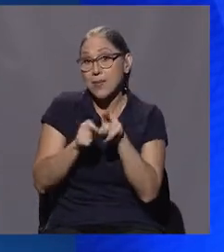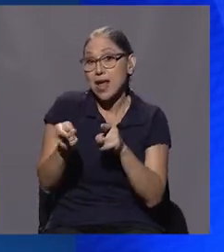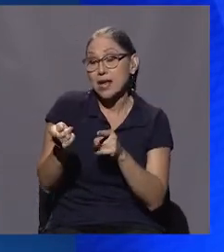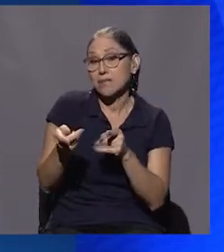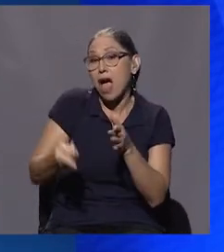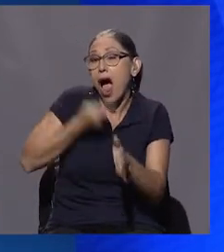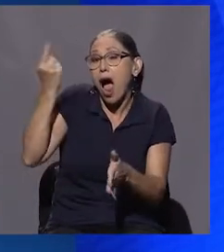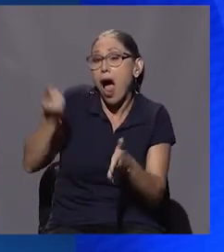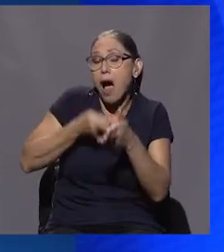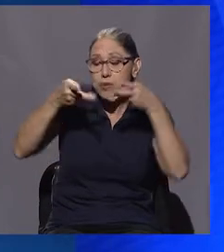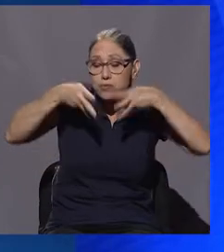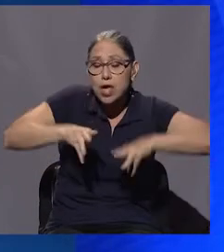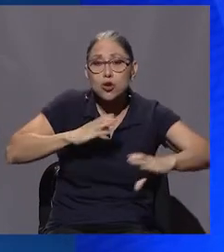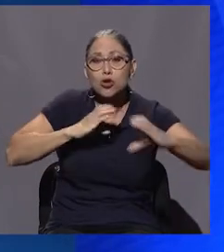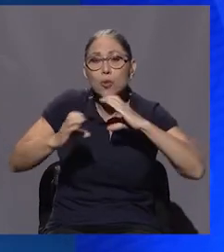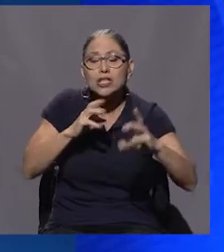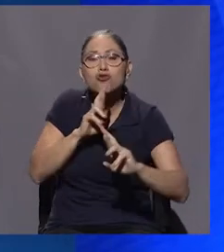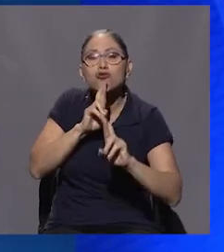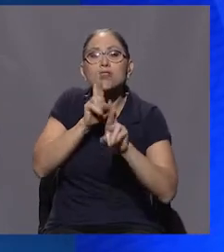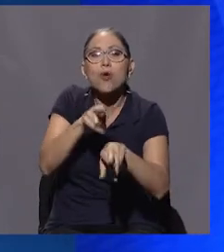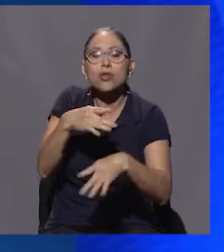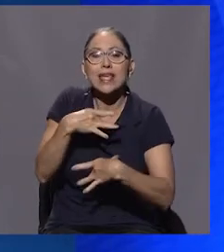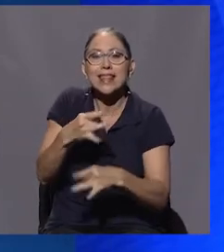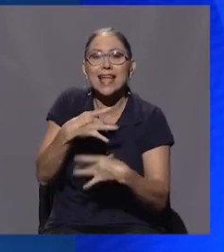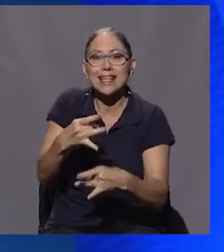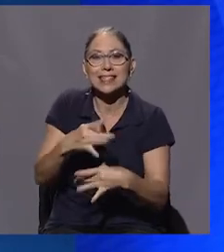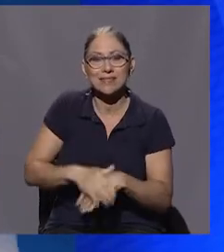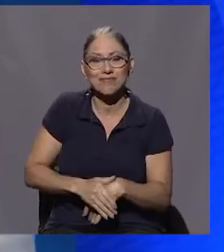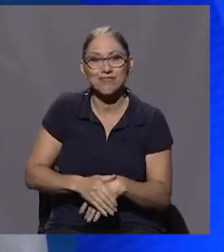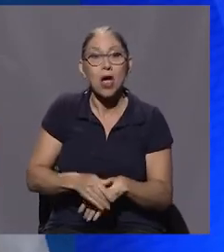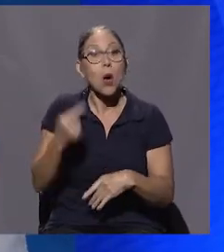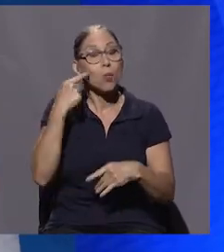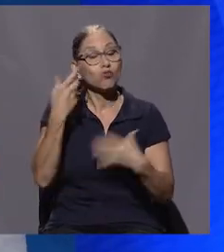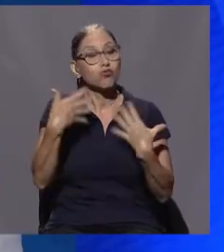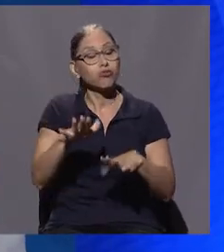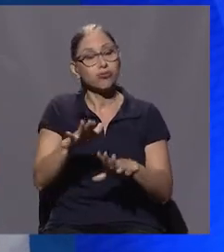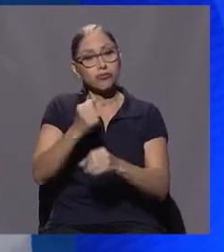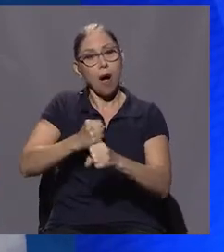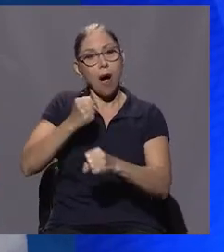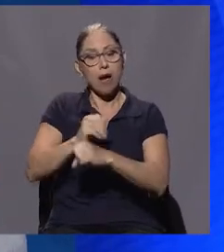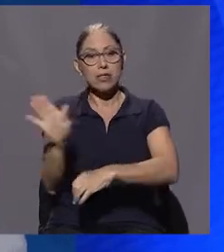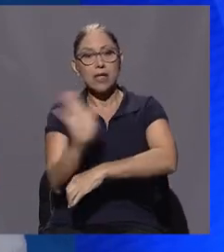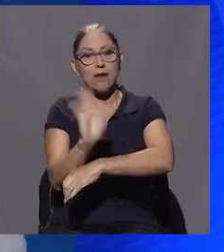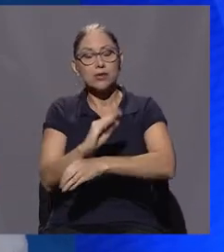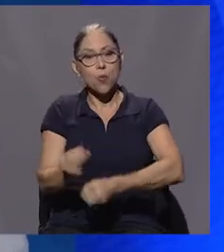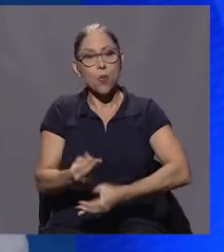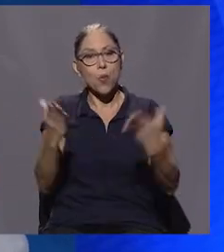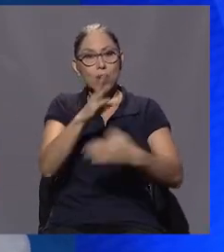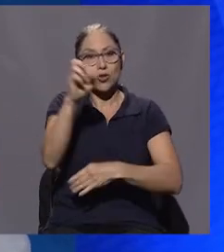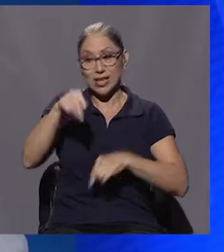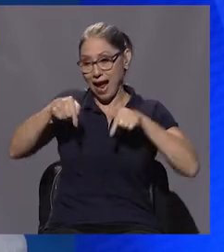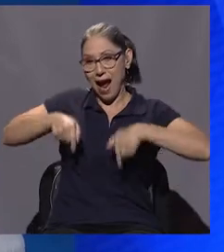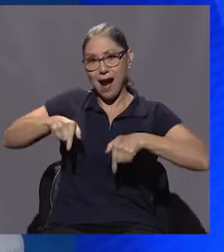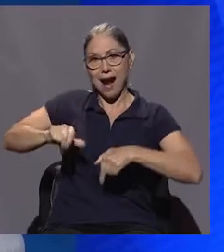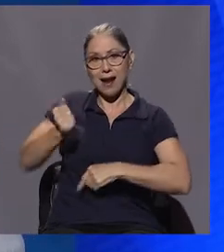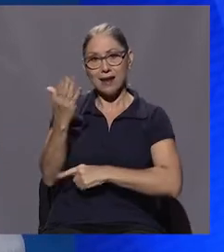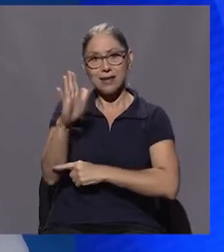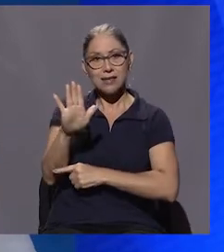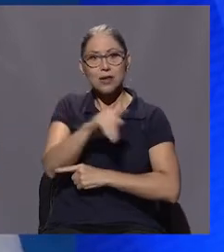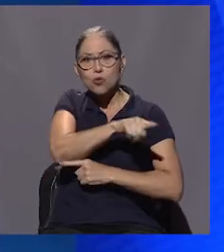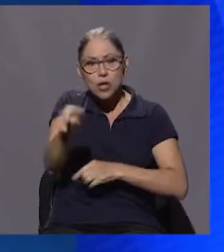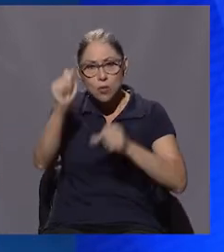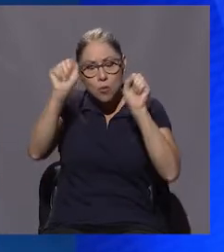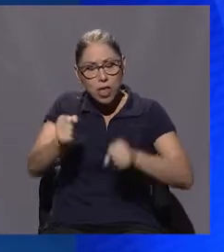momentos determinados responden a intereses. Y en este caso particular destaco el trabajo que hace la televisión pública costarricense donde acá, en este canal 15,